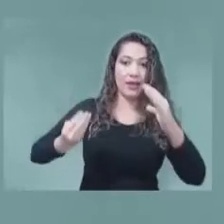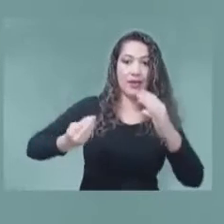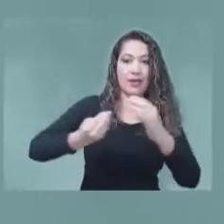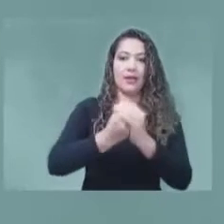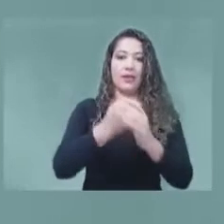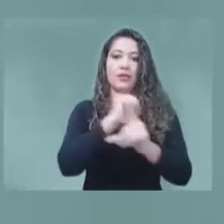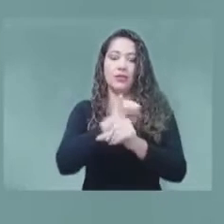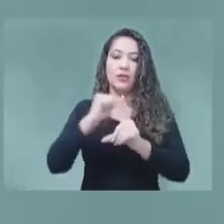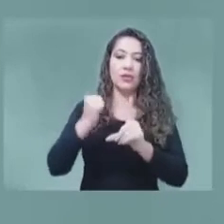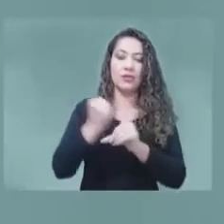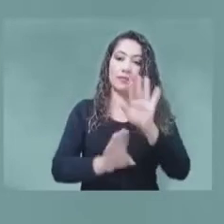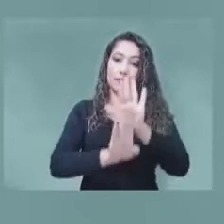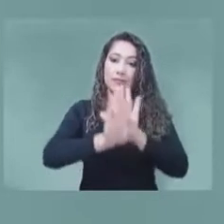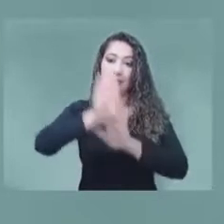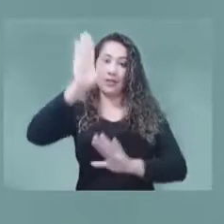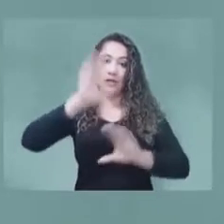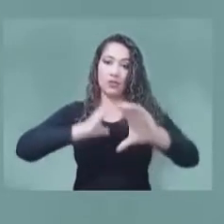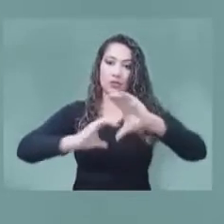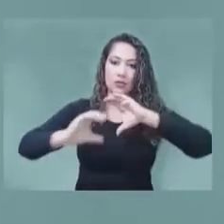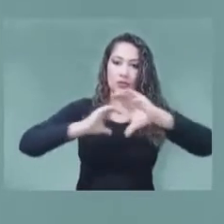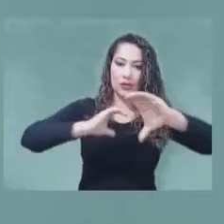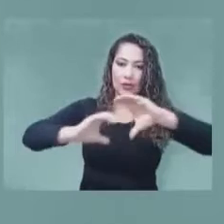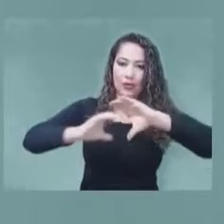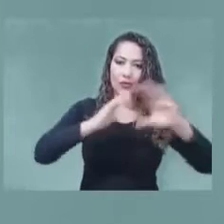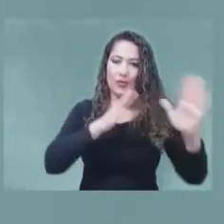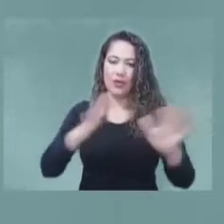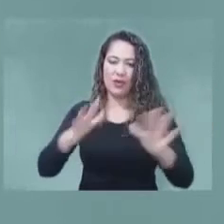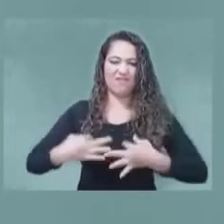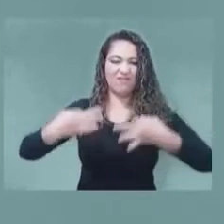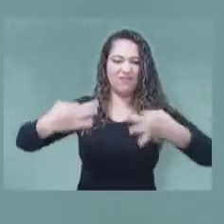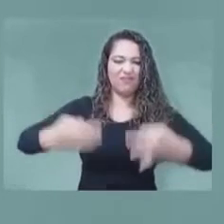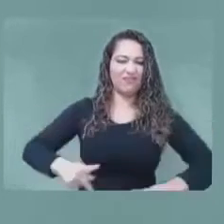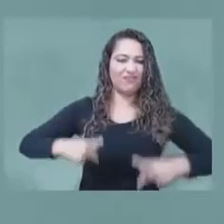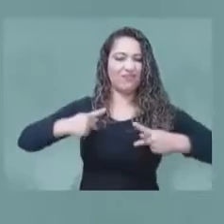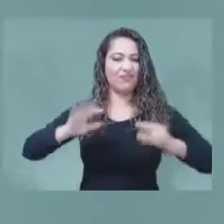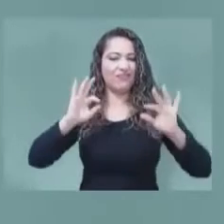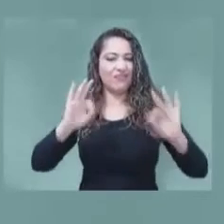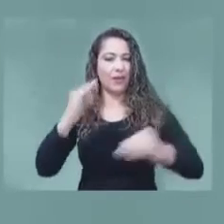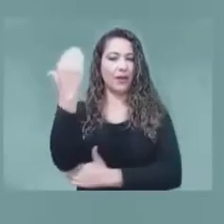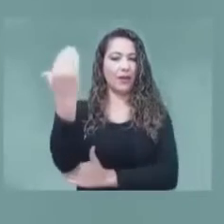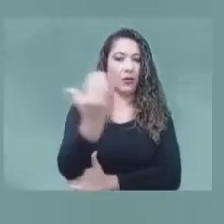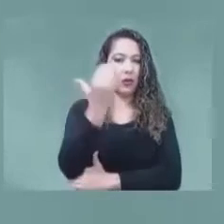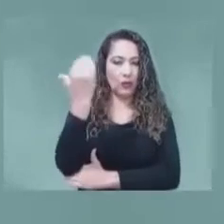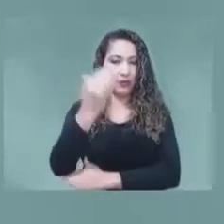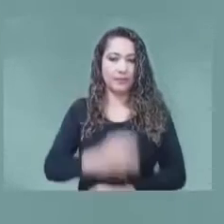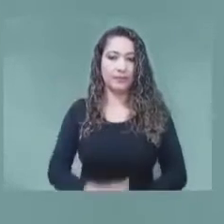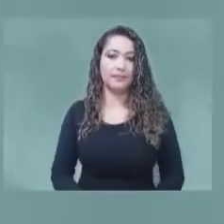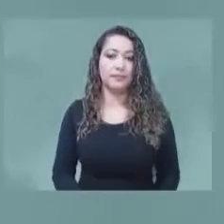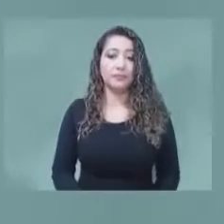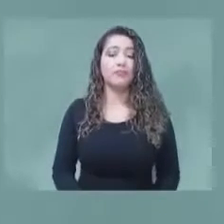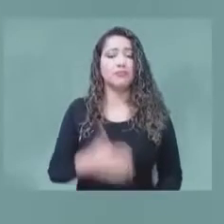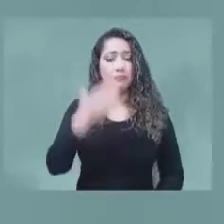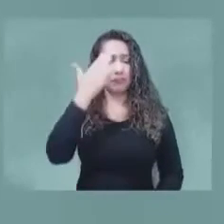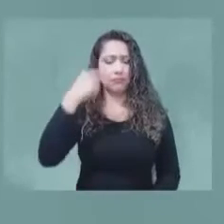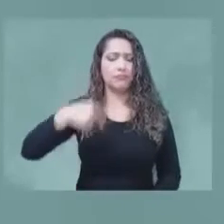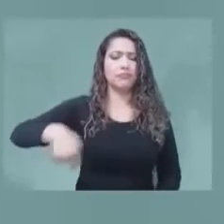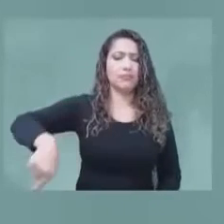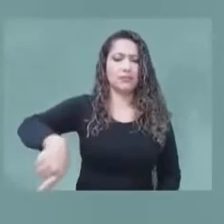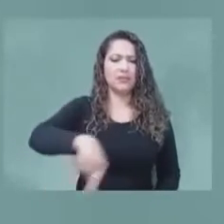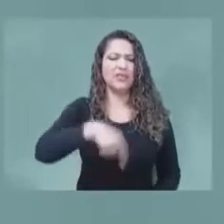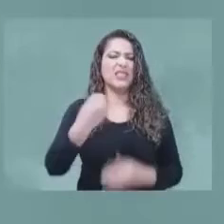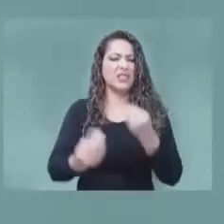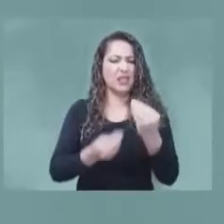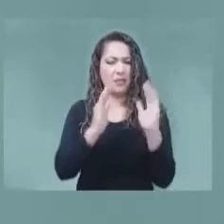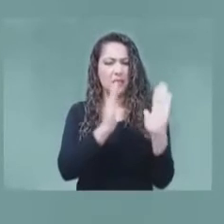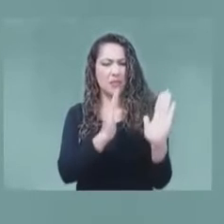las comunicaciones y a la calidad de vida de los colombianos. Hemos desarrollado para todos ustedes un contenido que incluya las